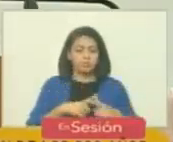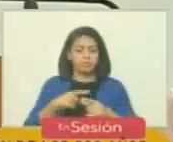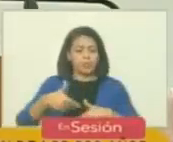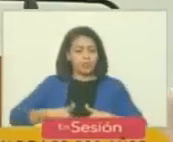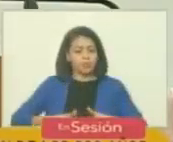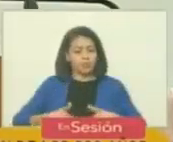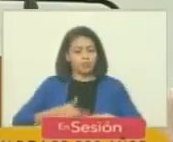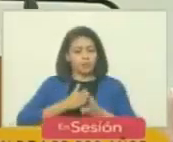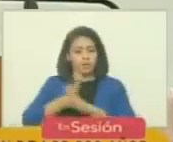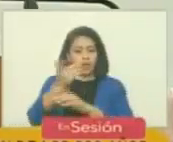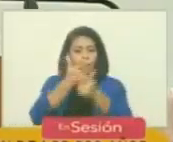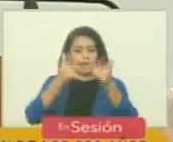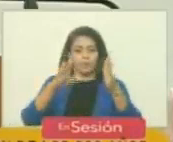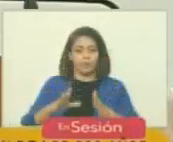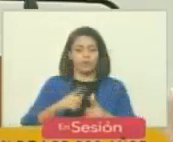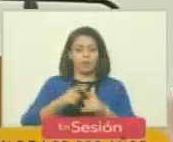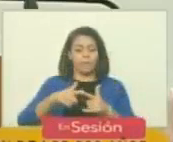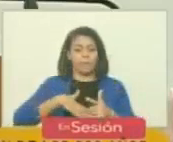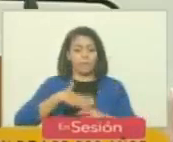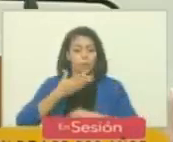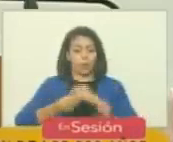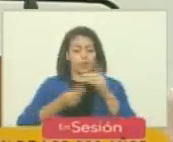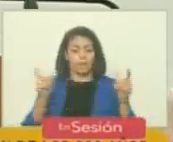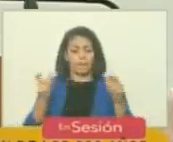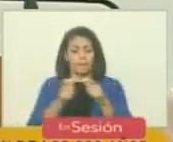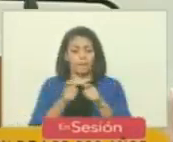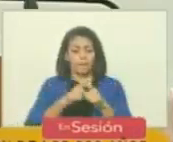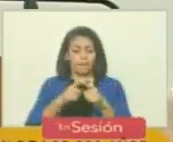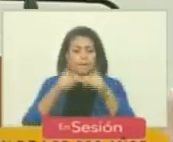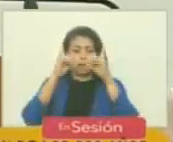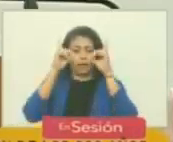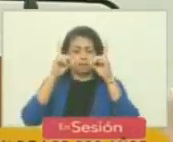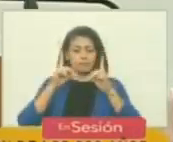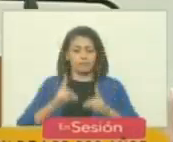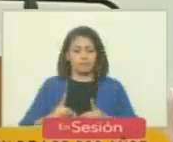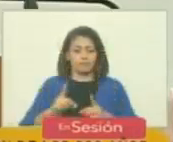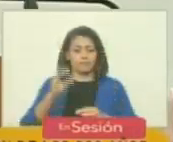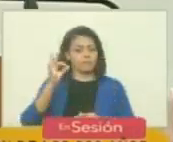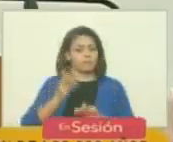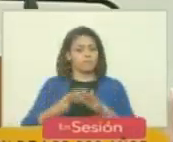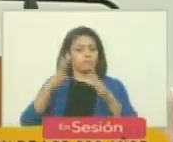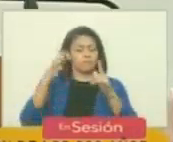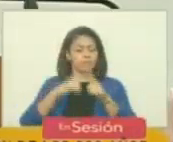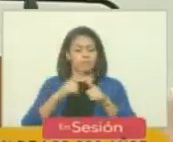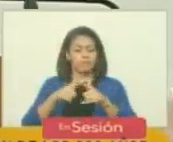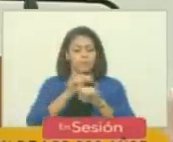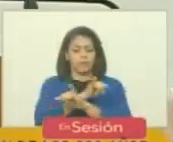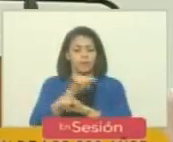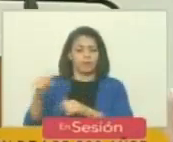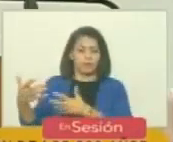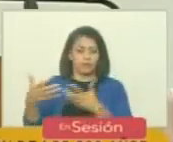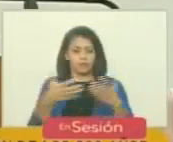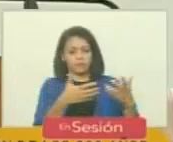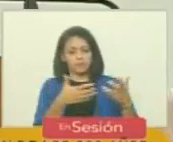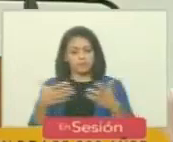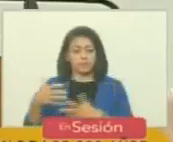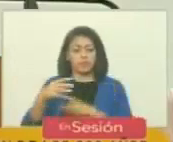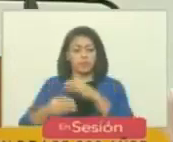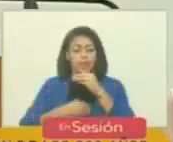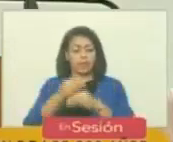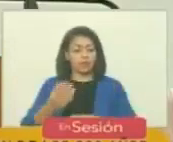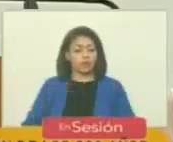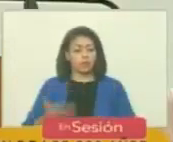continente en la capacidad de reunirse para decidir la suerte final de la guerra fue un hecho